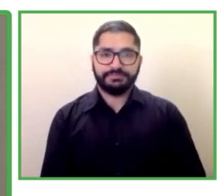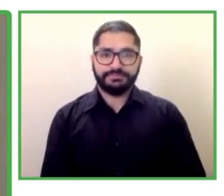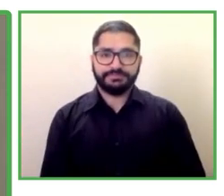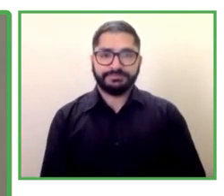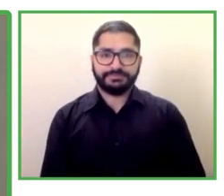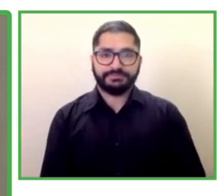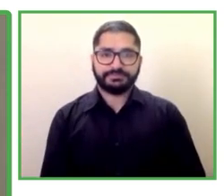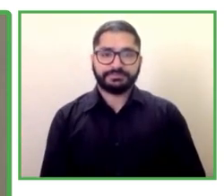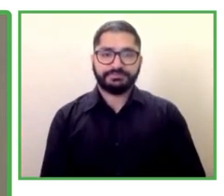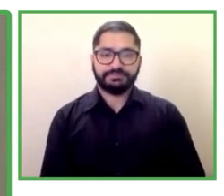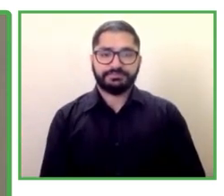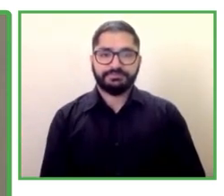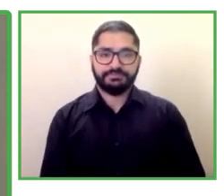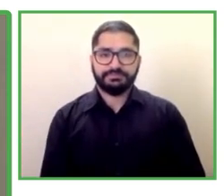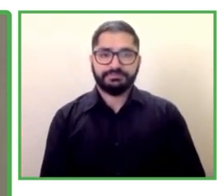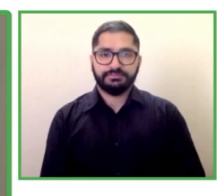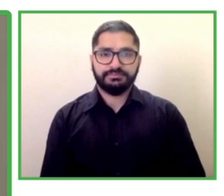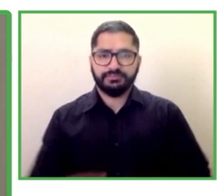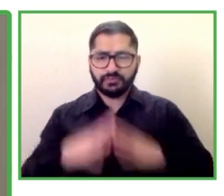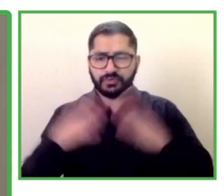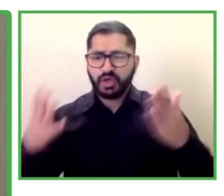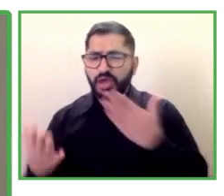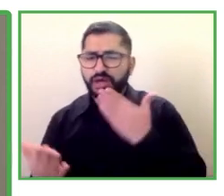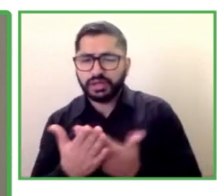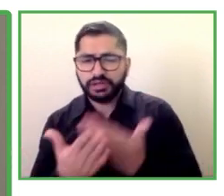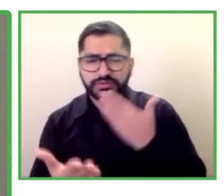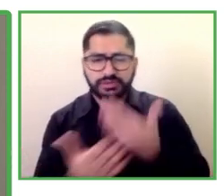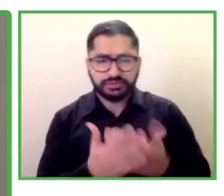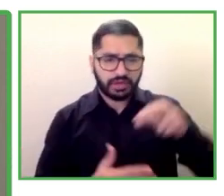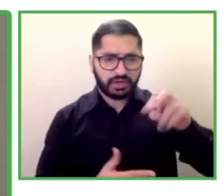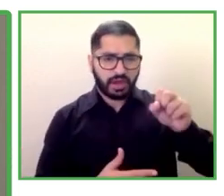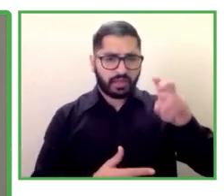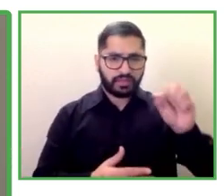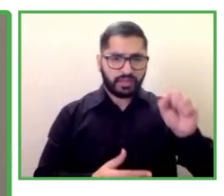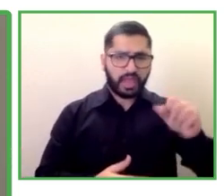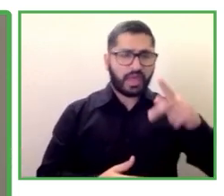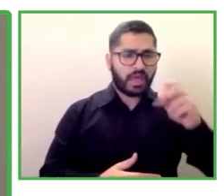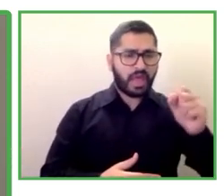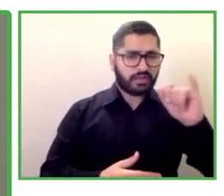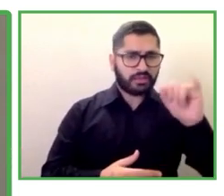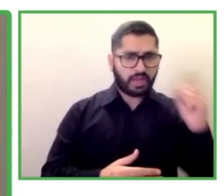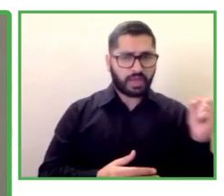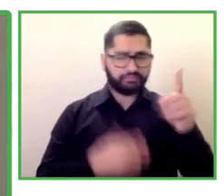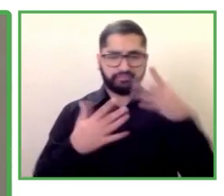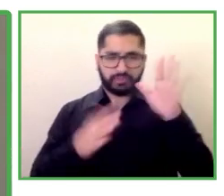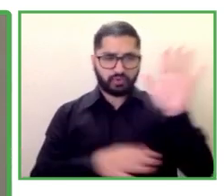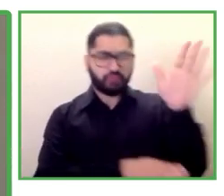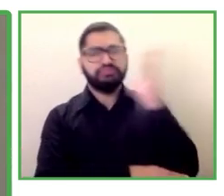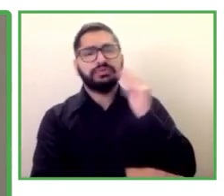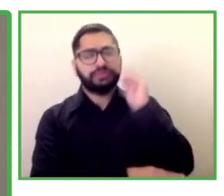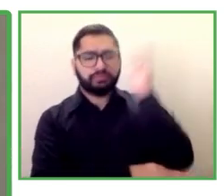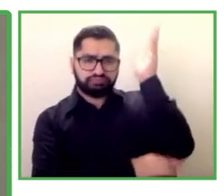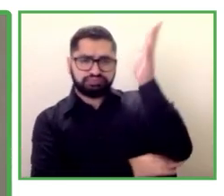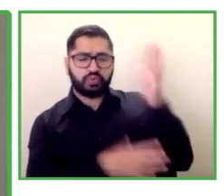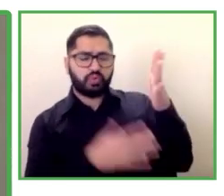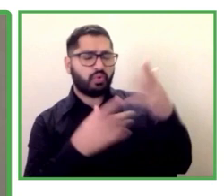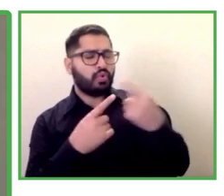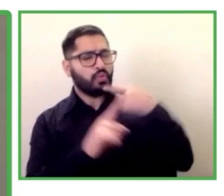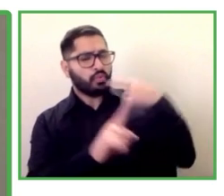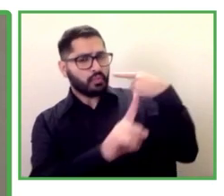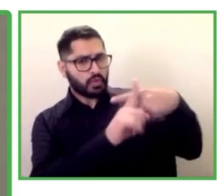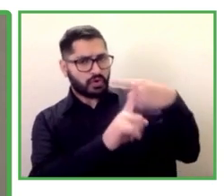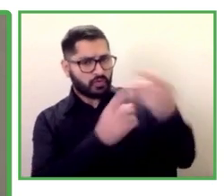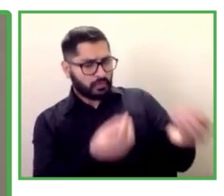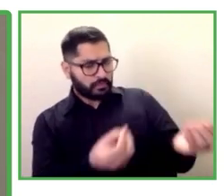muchas gracias Nadia y Katia por esta presentación de este proyecto tan interesante que seguramente está mejorando las